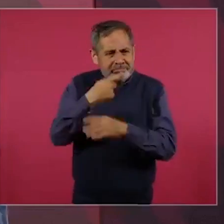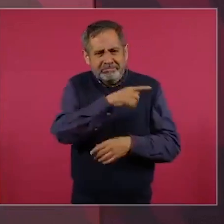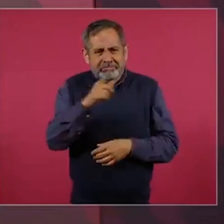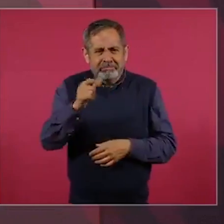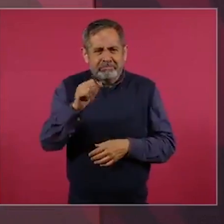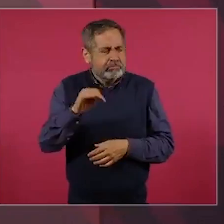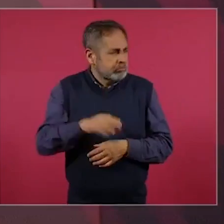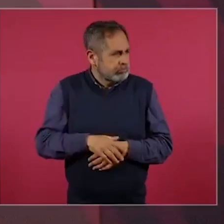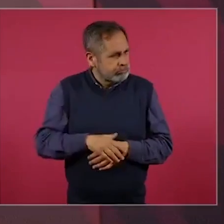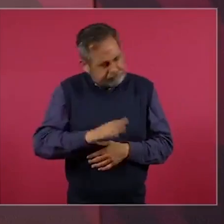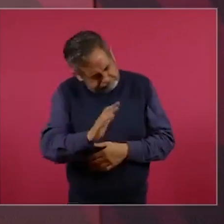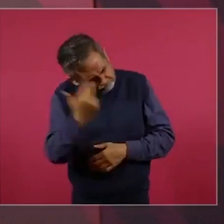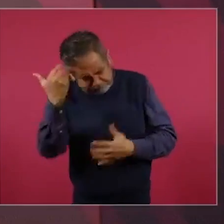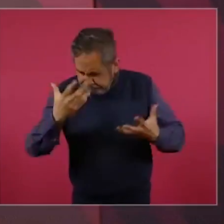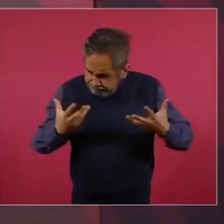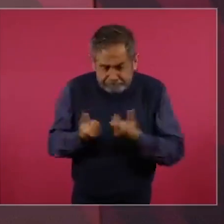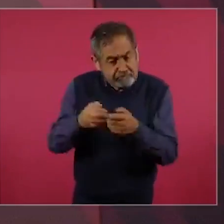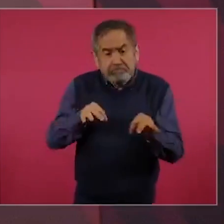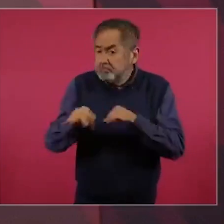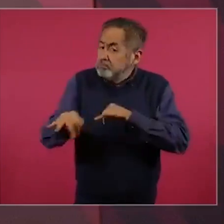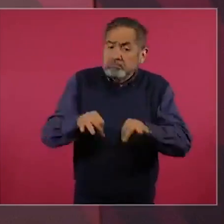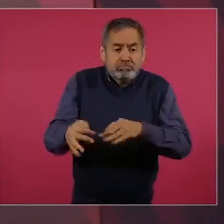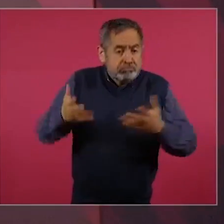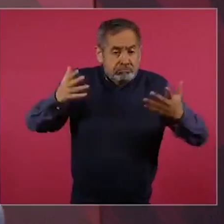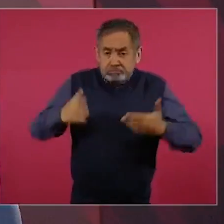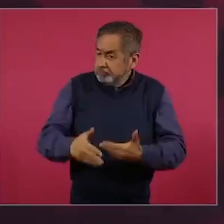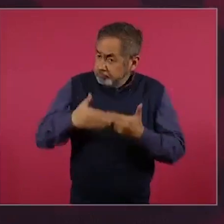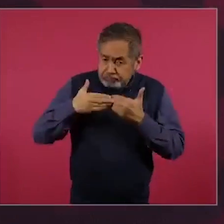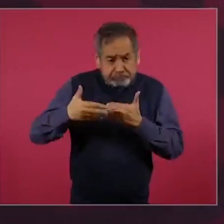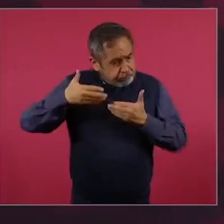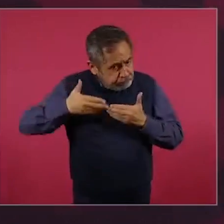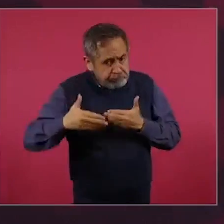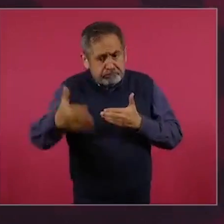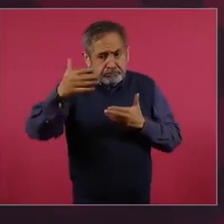Decir, vámonos hacia adelante.